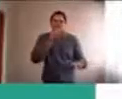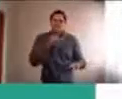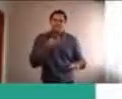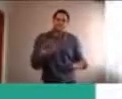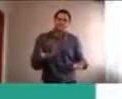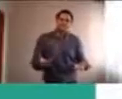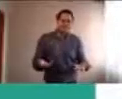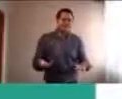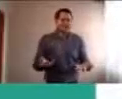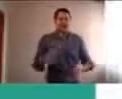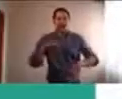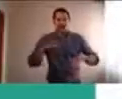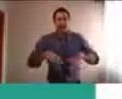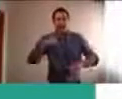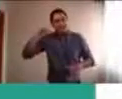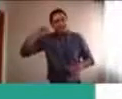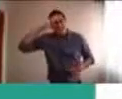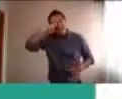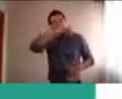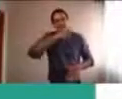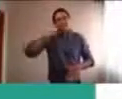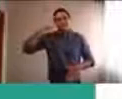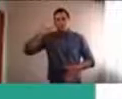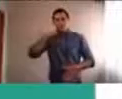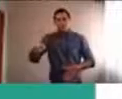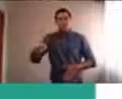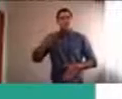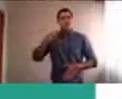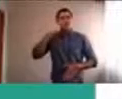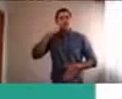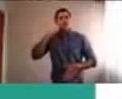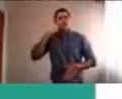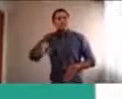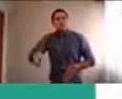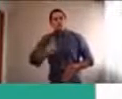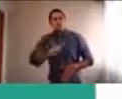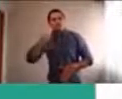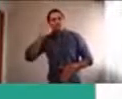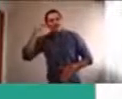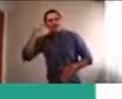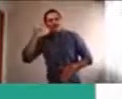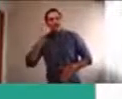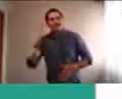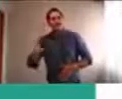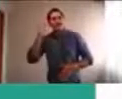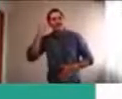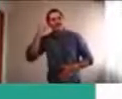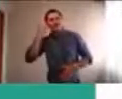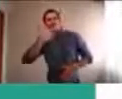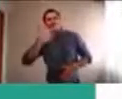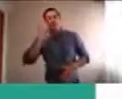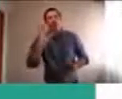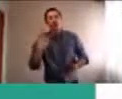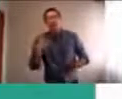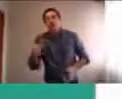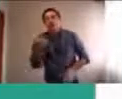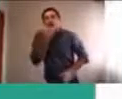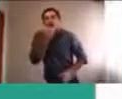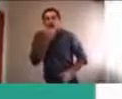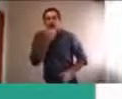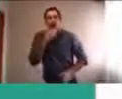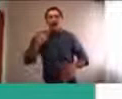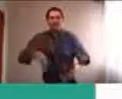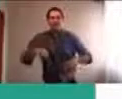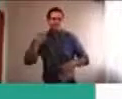cuesta un montón también bancarnos la frustración de ver de que nuestros hijos se equivocan y que no son perfectos y que no saben